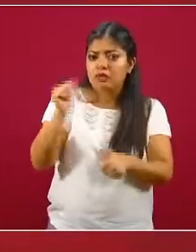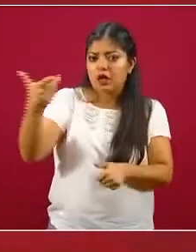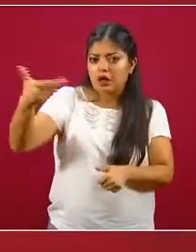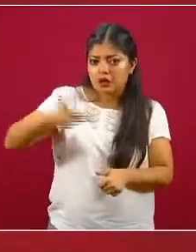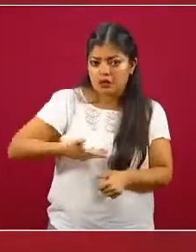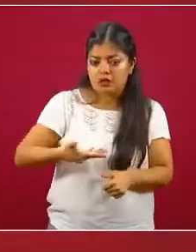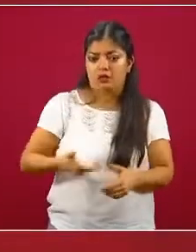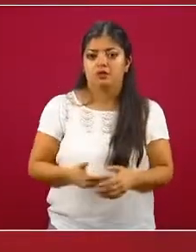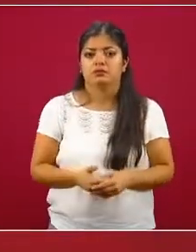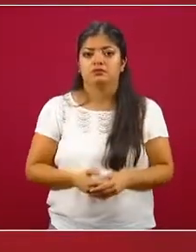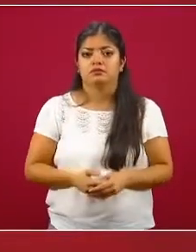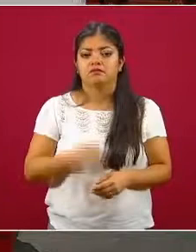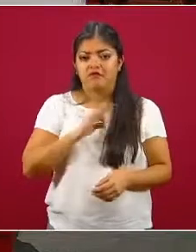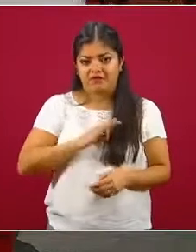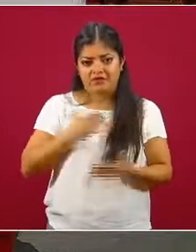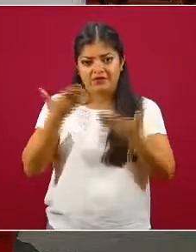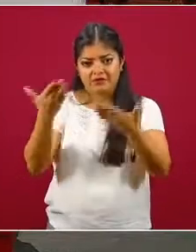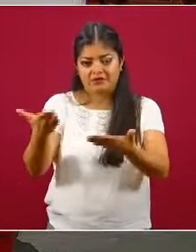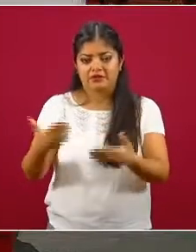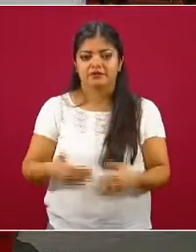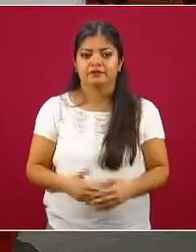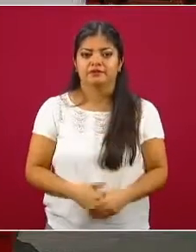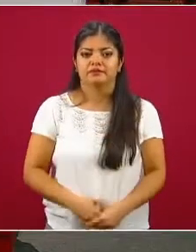solicite. Felicidades.